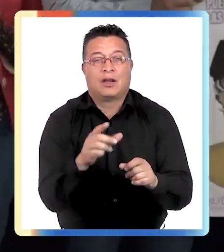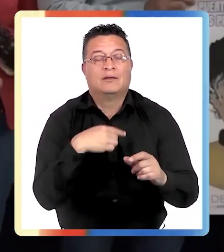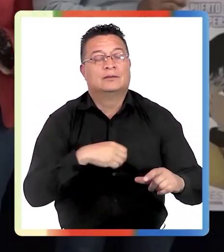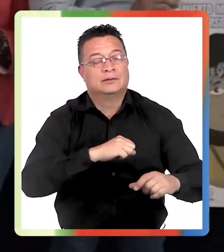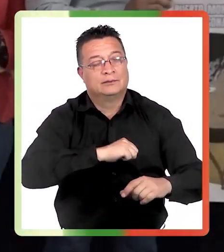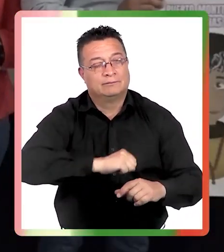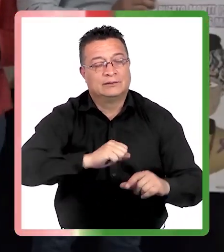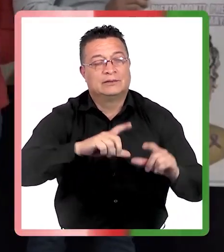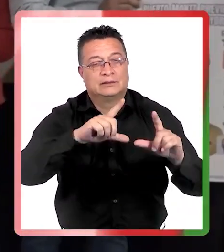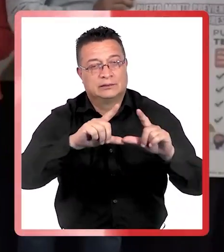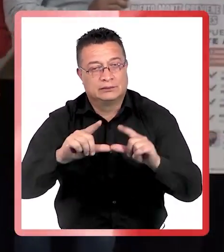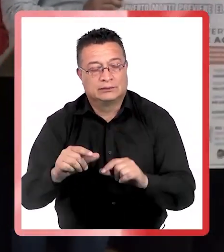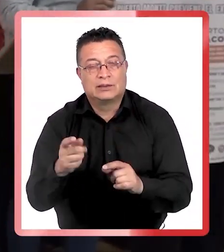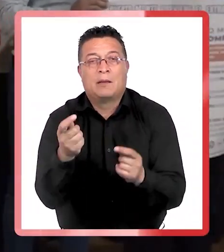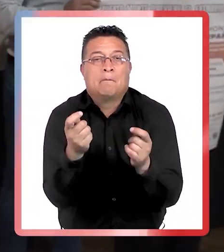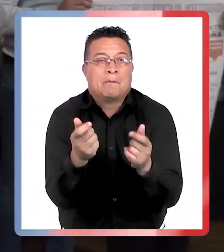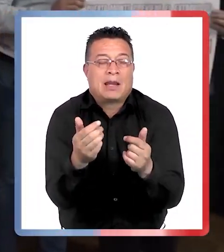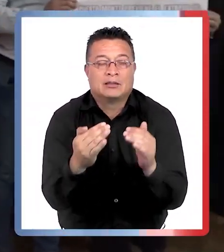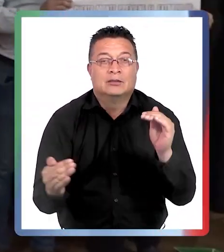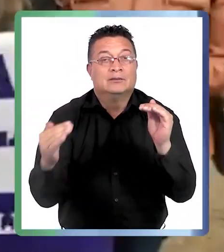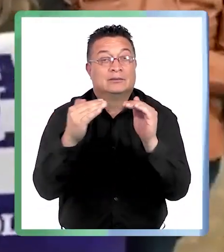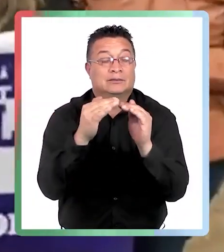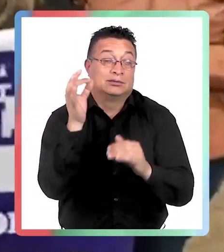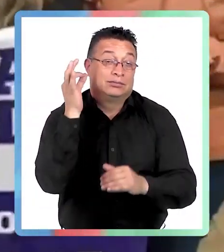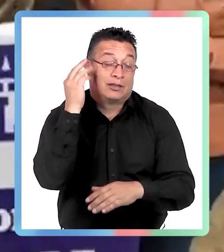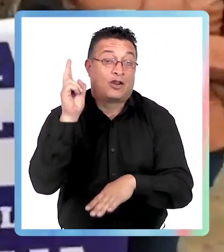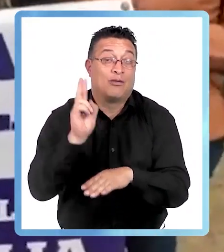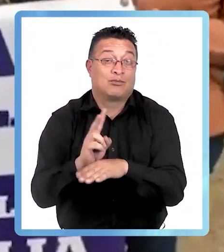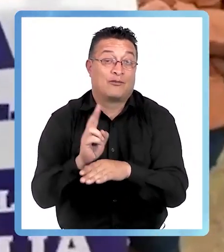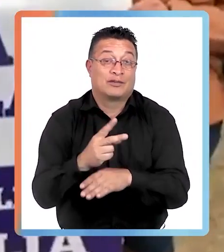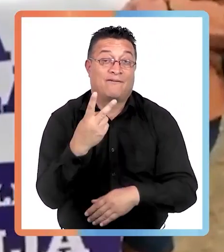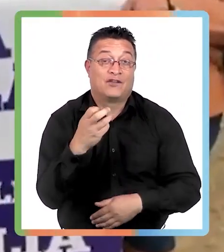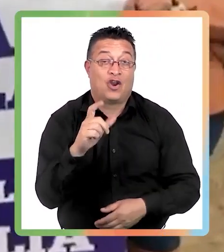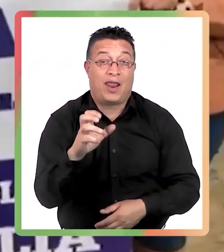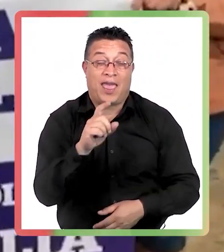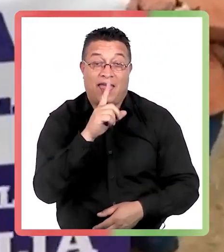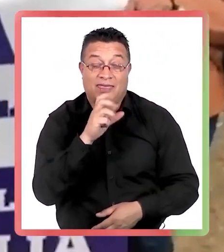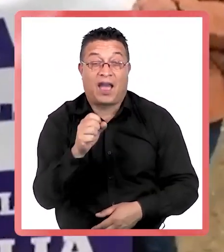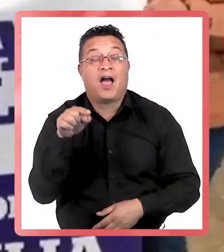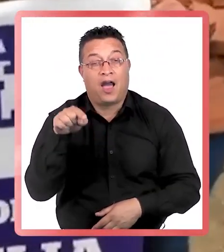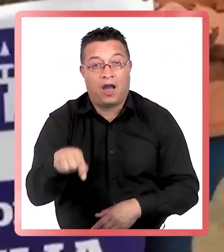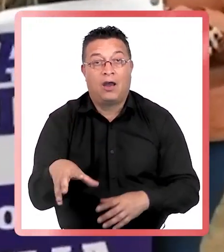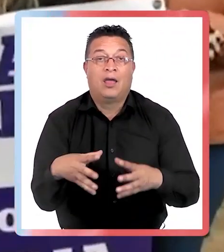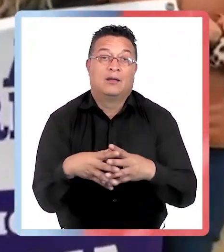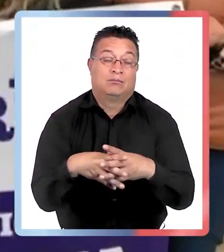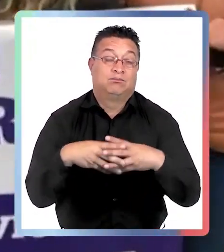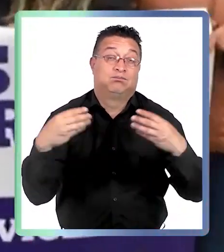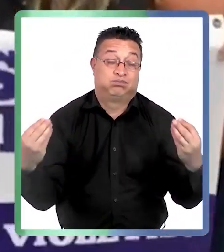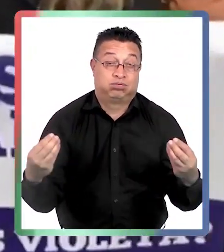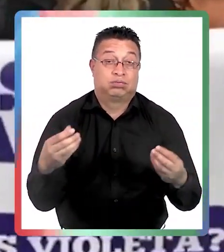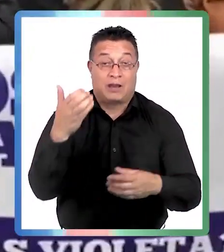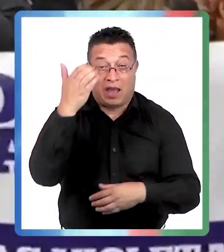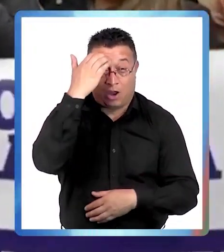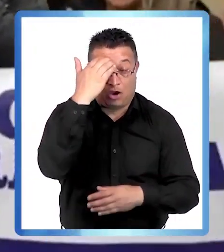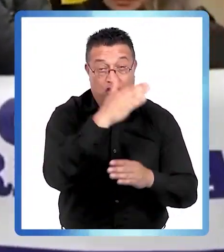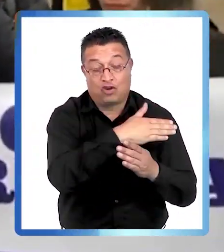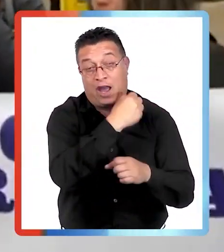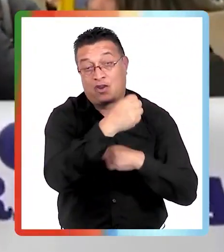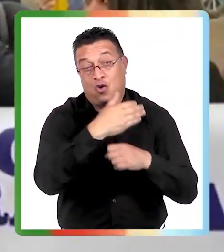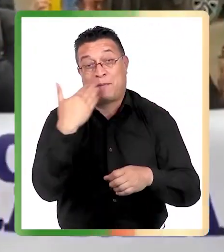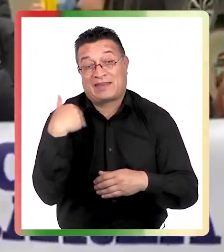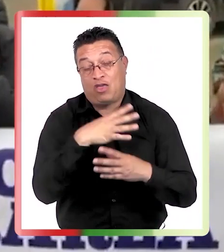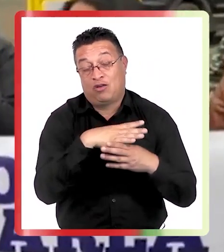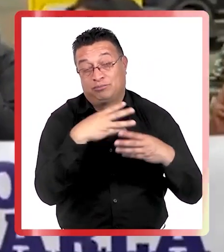disminuyendo situaciones similares a la ocurrida con la profesora Violeta Gutiérrez, quien se encuentra desaparecida desde agosto del año